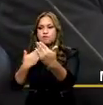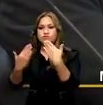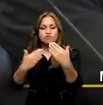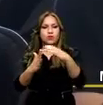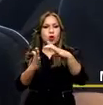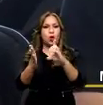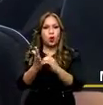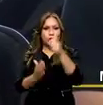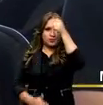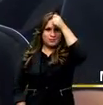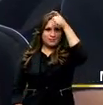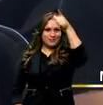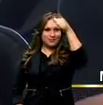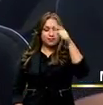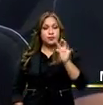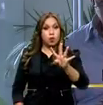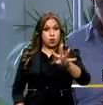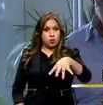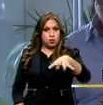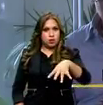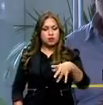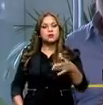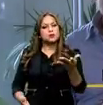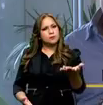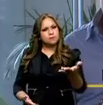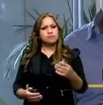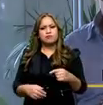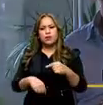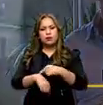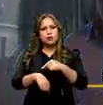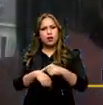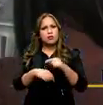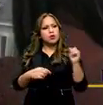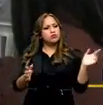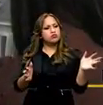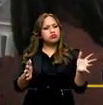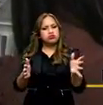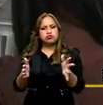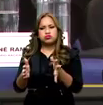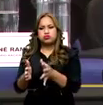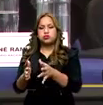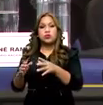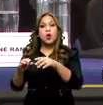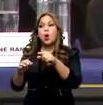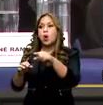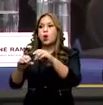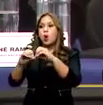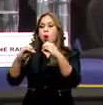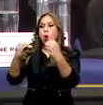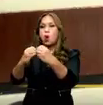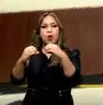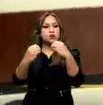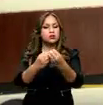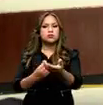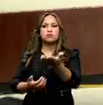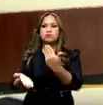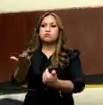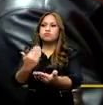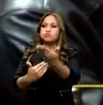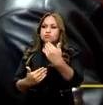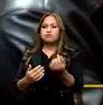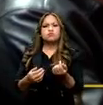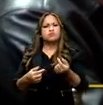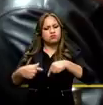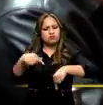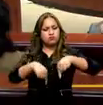Código Ingenios y durante esta etapa recibió las propuestas de 40 sectores relacionados al ámbito de la investigación,